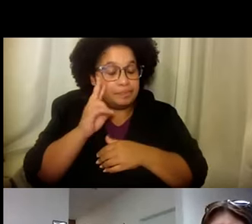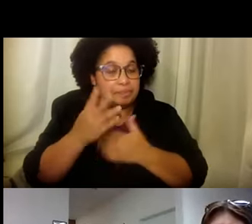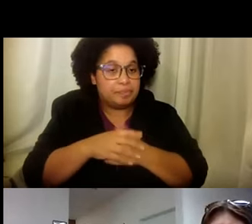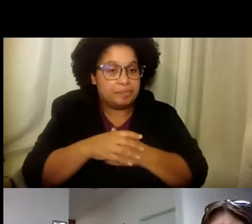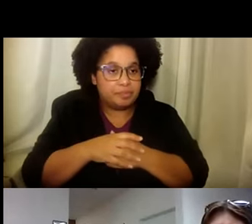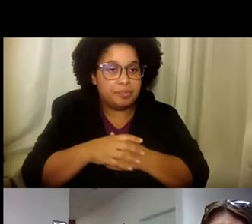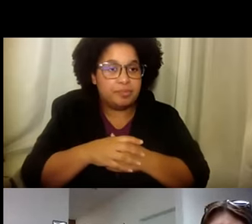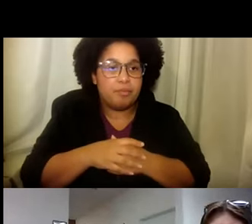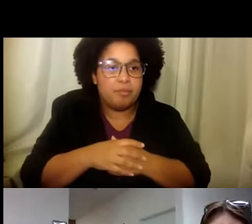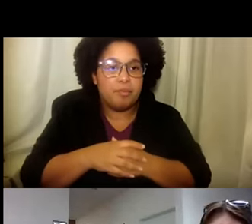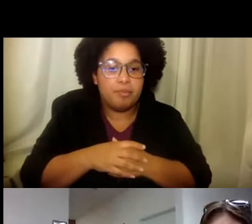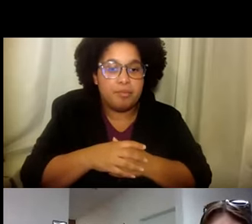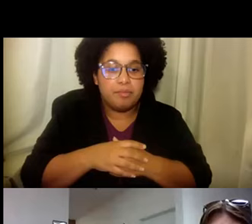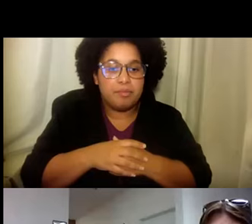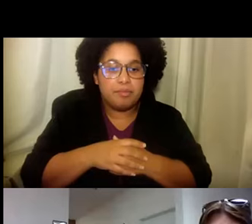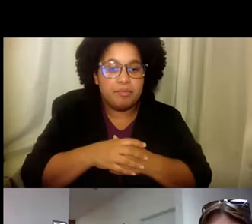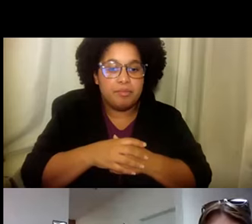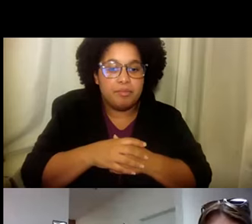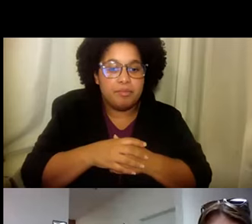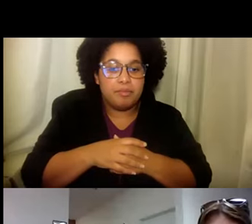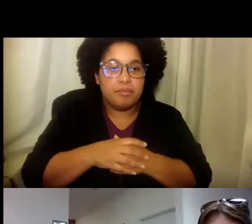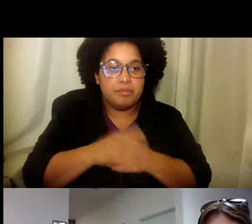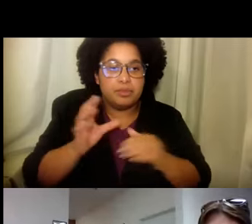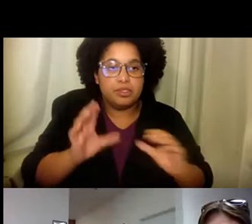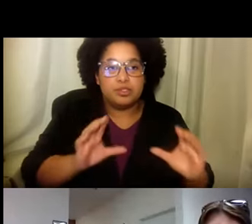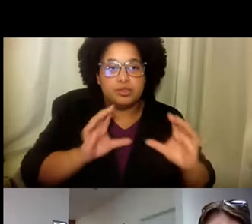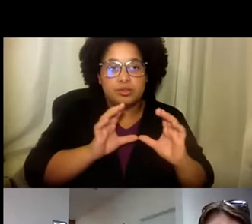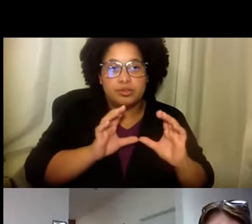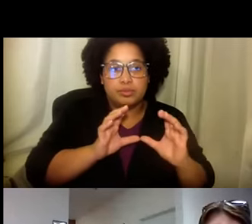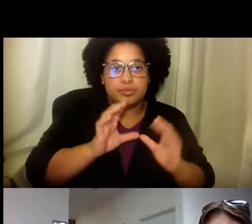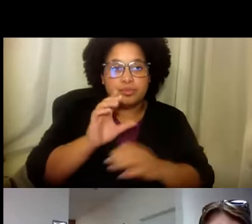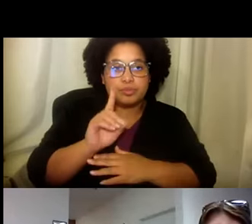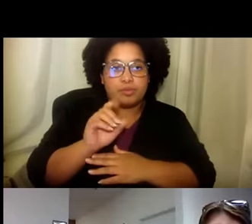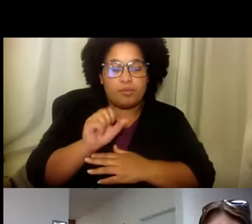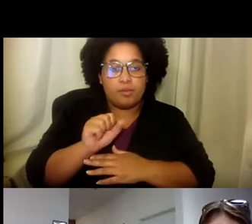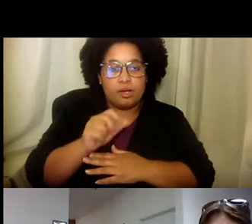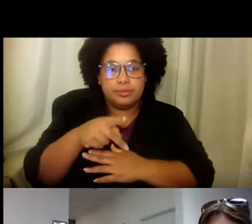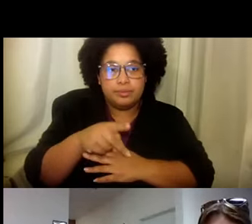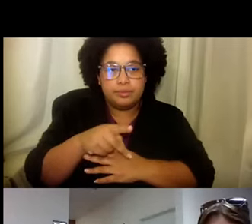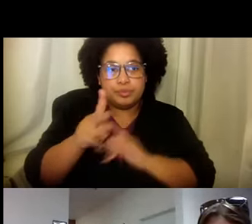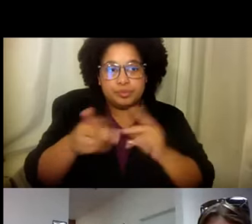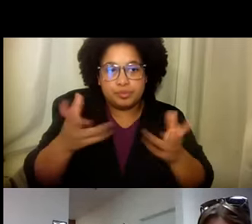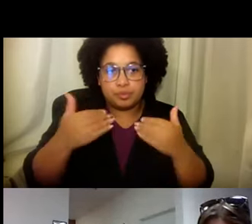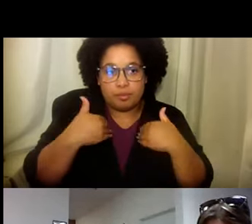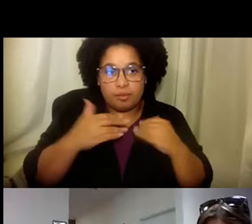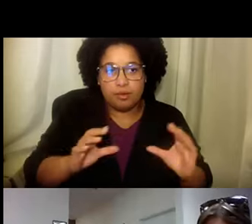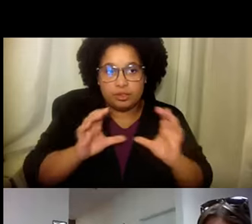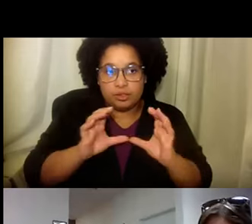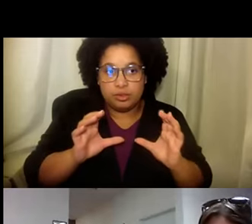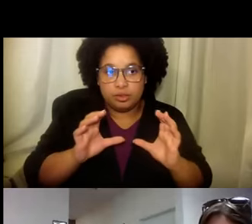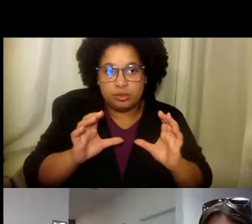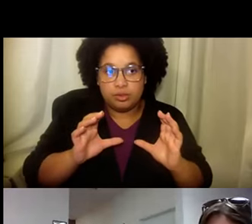Así que. Vamos a ver. Si. De hecho. Algo. Que si sabemos. Profesionales. De soporte directo. Personas. Que tienen.